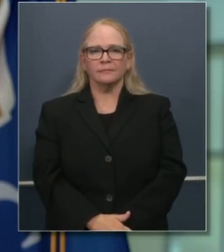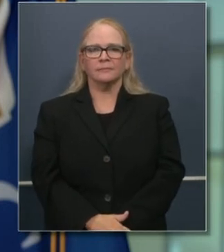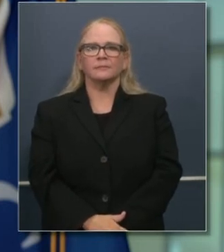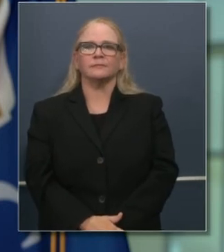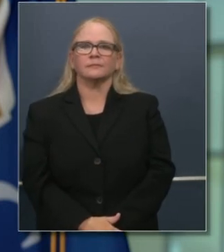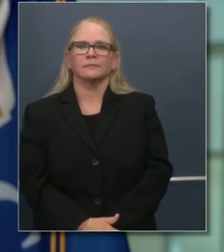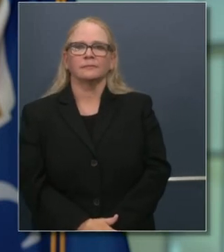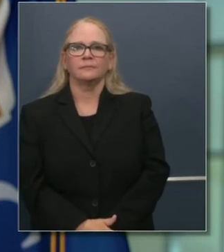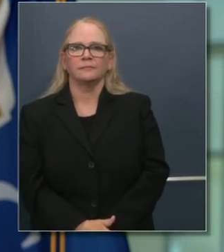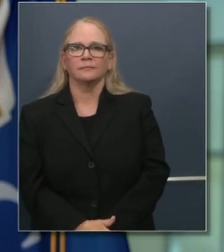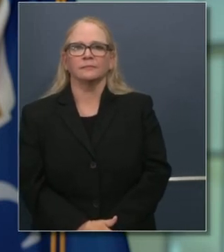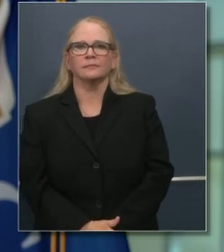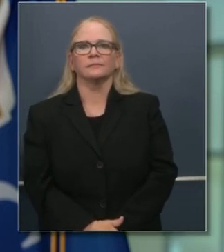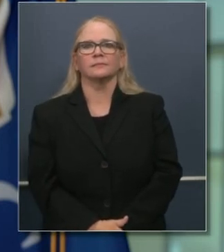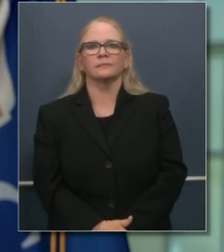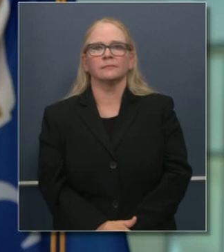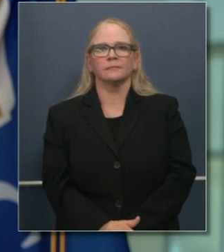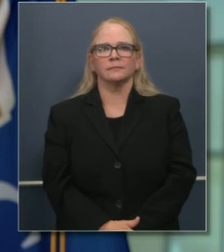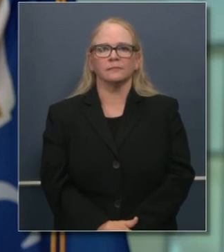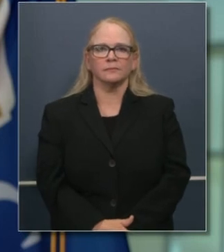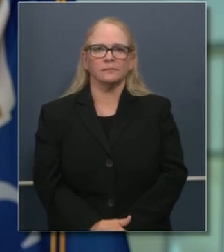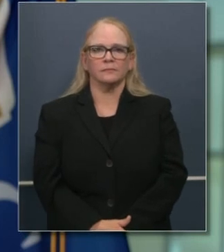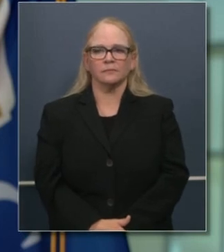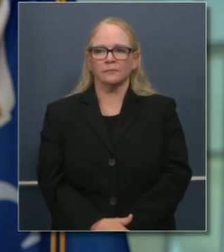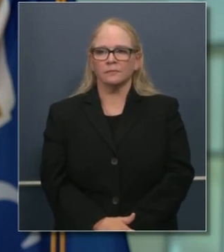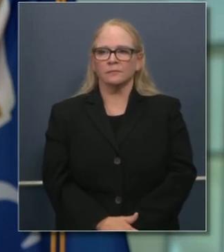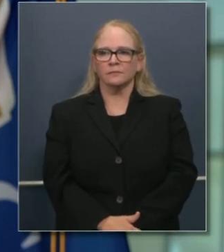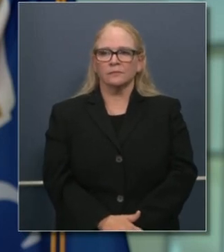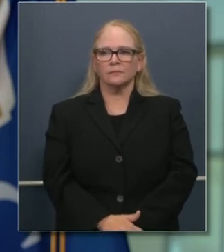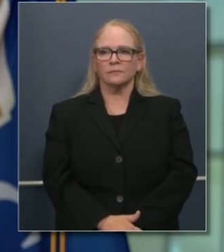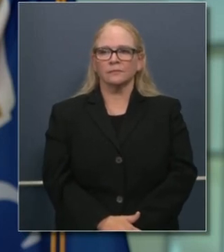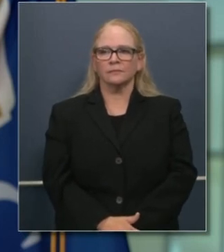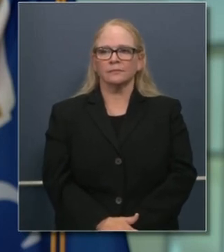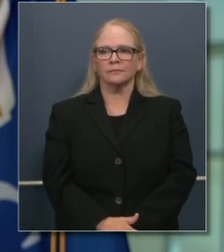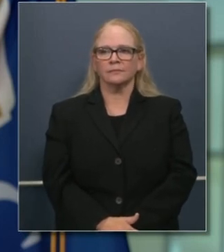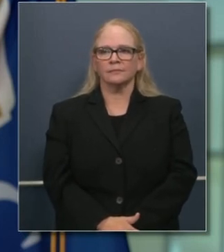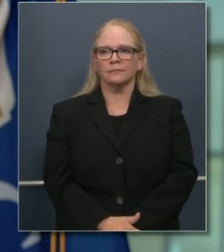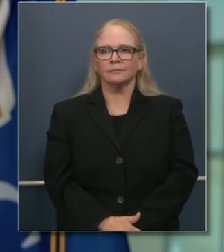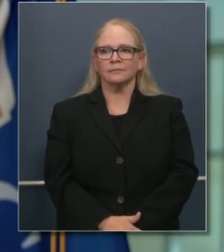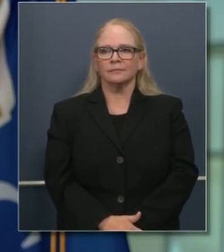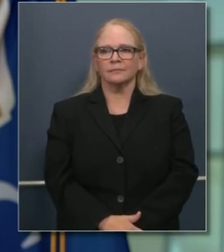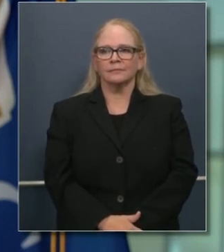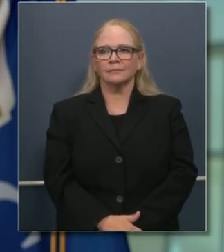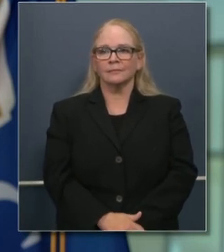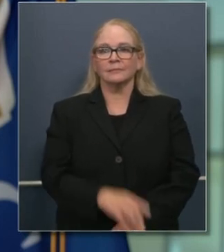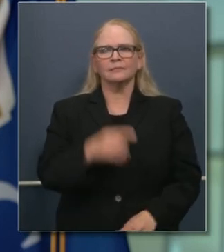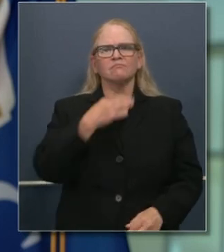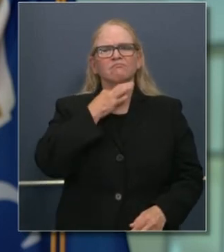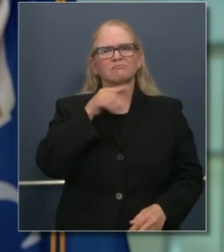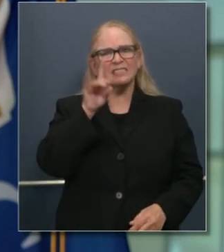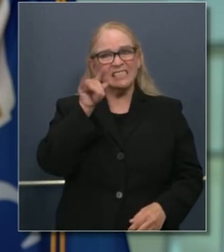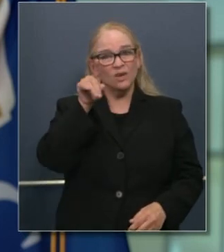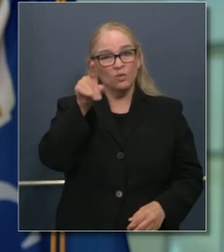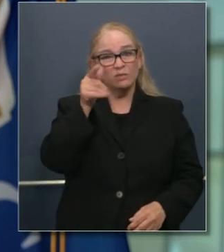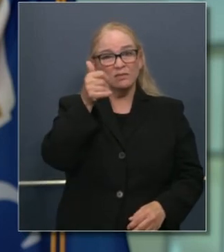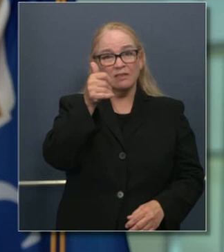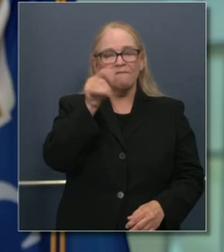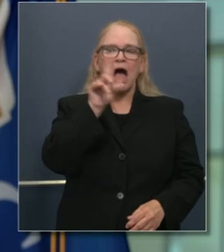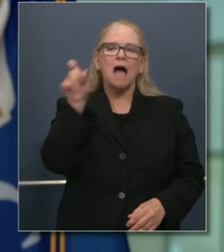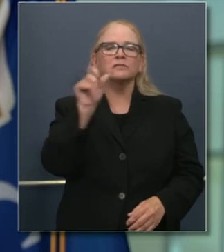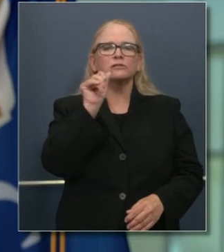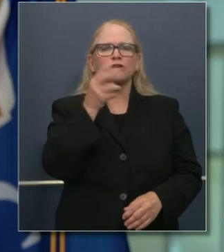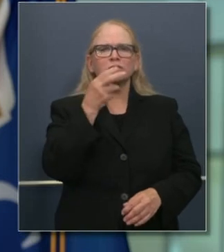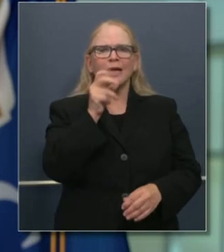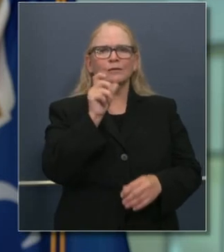Sí, gobernador Newsom. O sea, usted le pidió a la doctora Bedgar que renunciara, lo hizo por sí